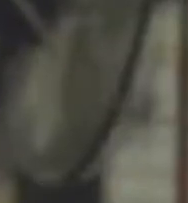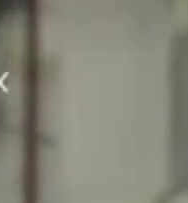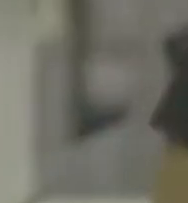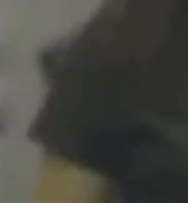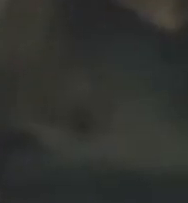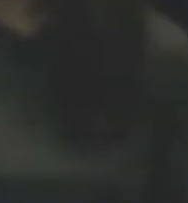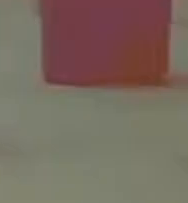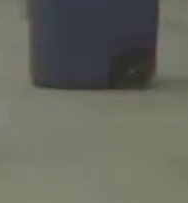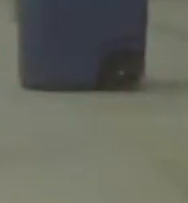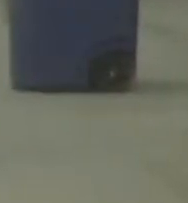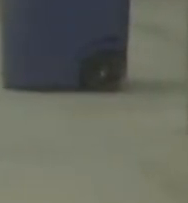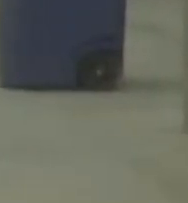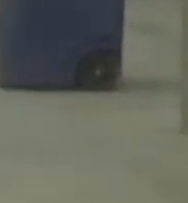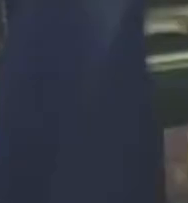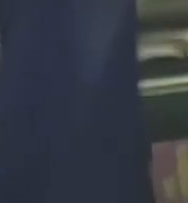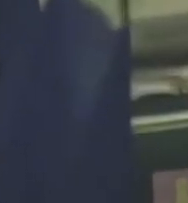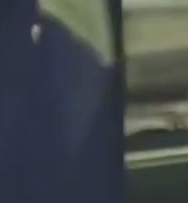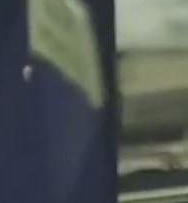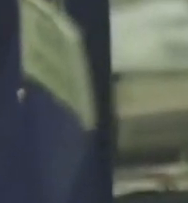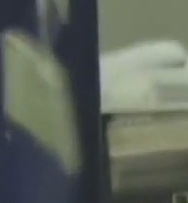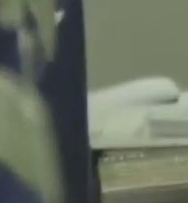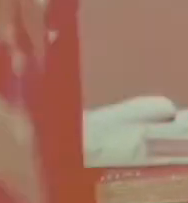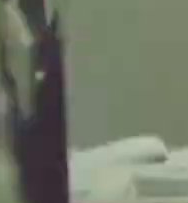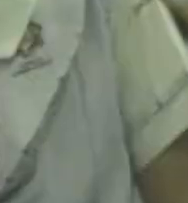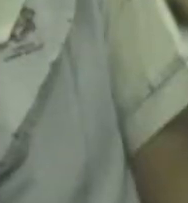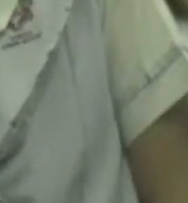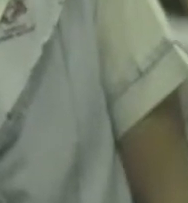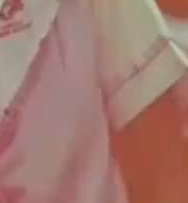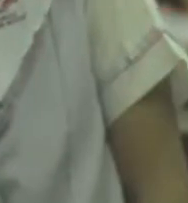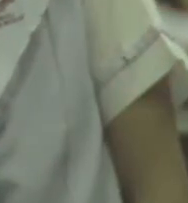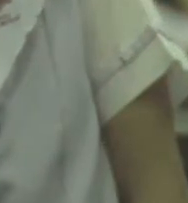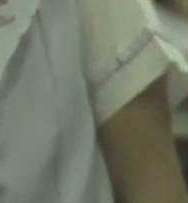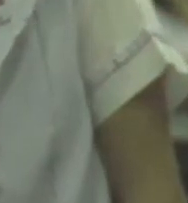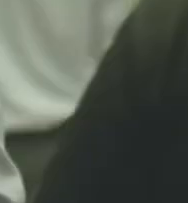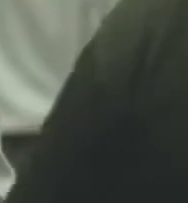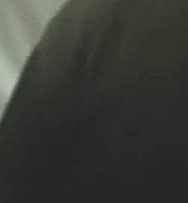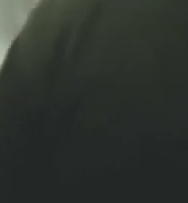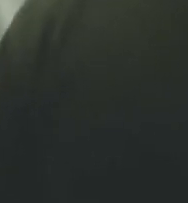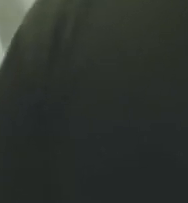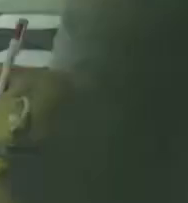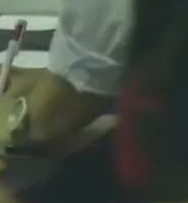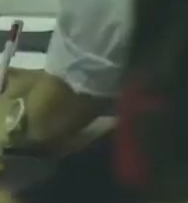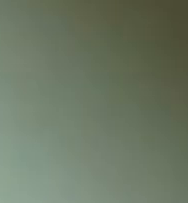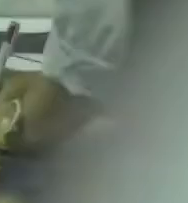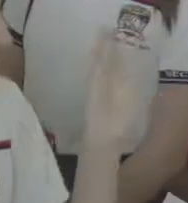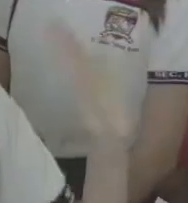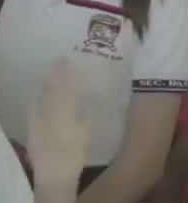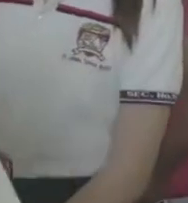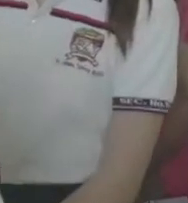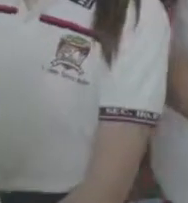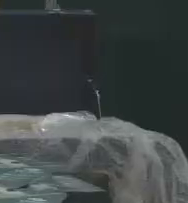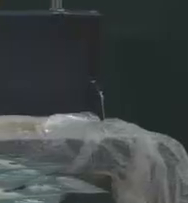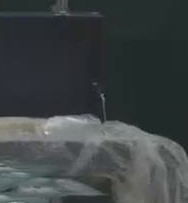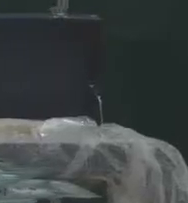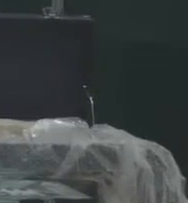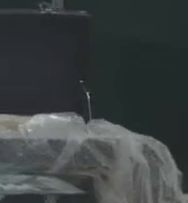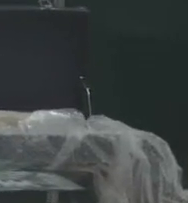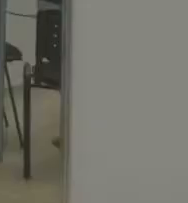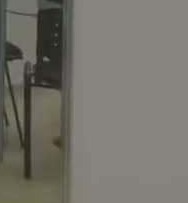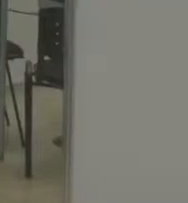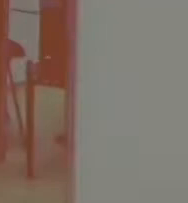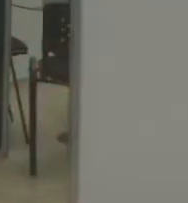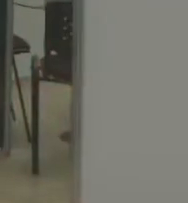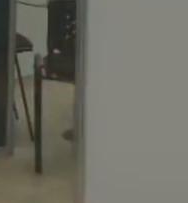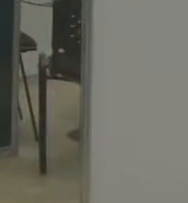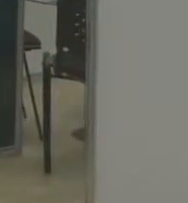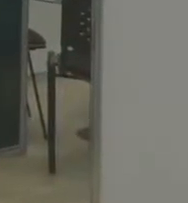con validez oficial en niveles medio superior y superior. Conoce todas las carreras sin salir de casa en Expo Prepárate. Solo ingresa a